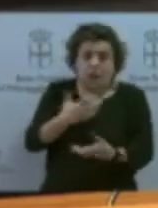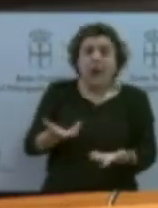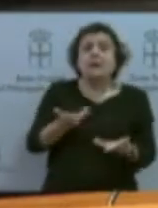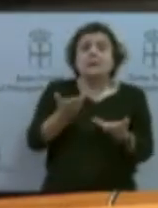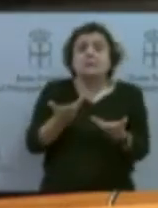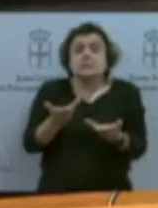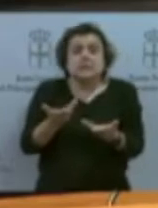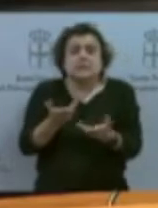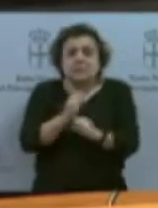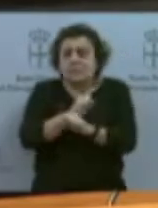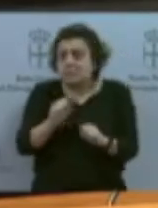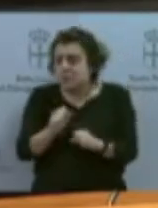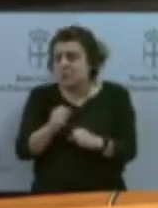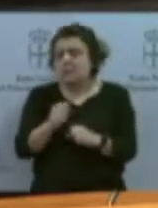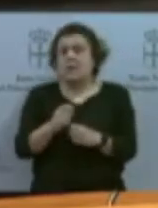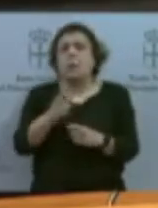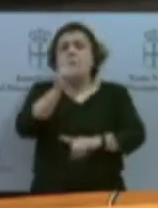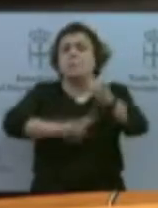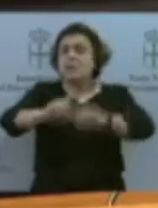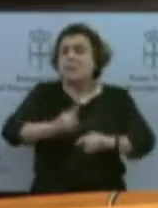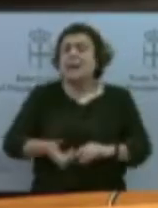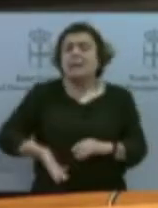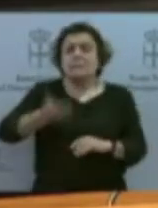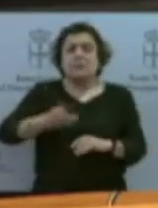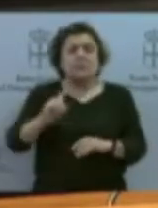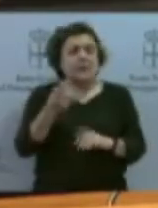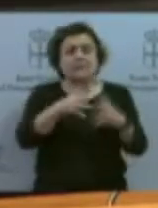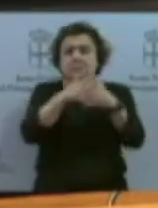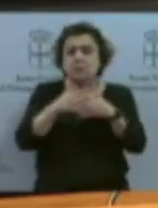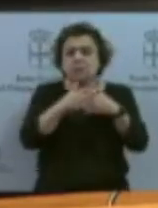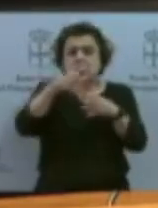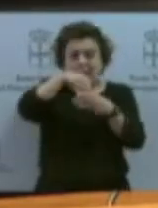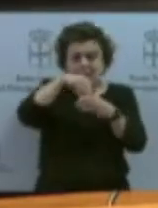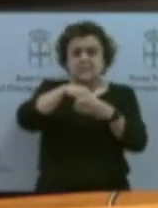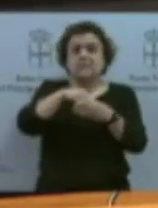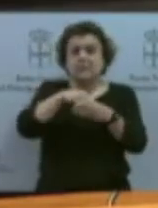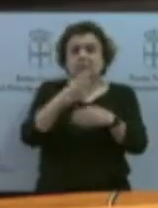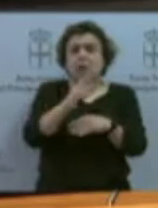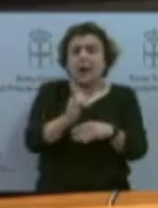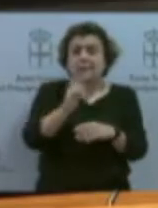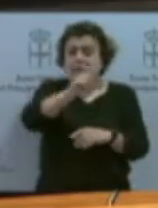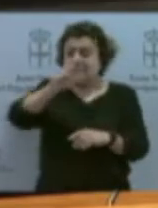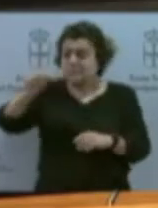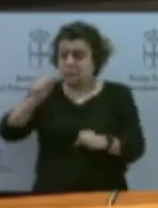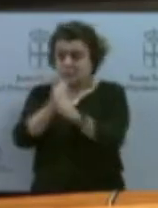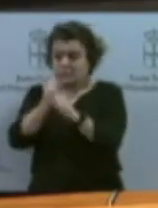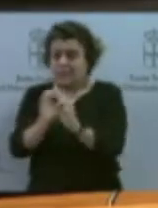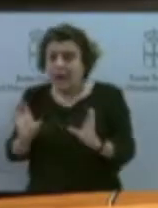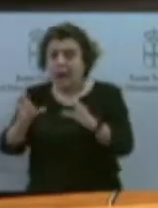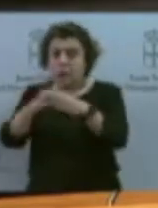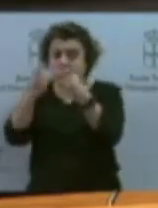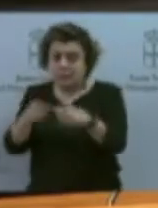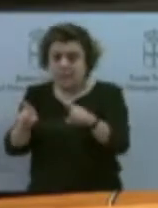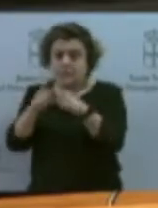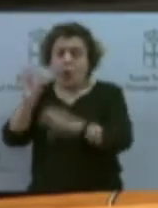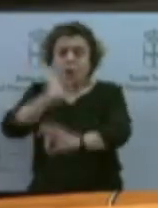de los proyectos estructurales de la gente que trabaja en orquestes, y, en este caso, en la organización de fiestas de Prao, romeríes,